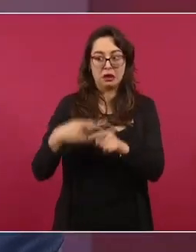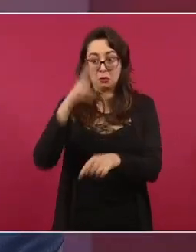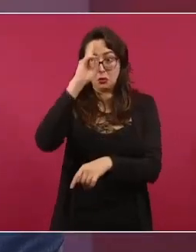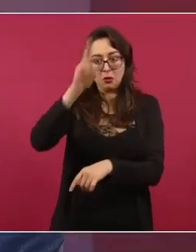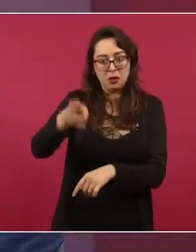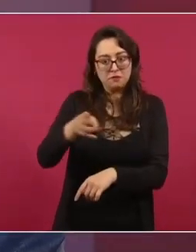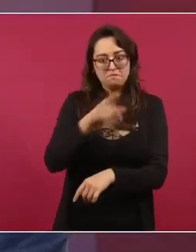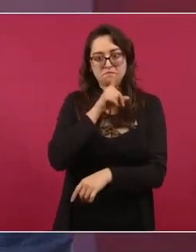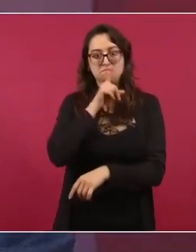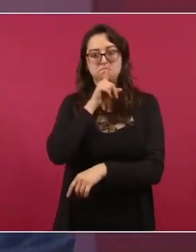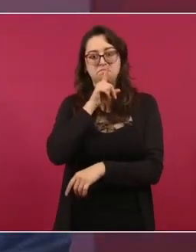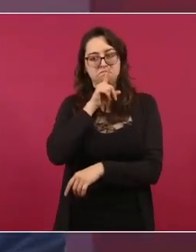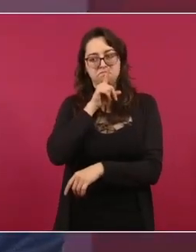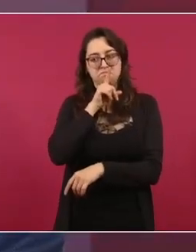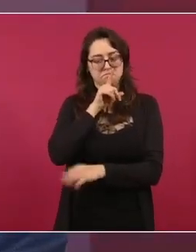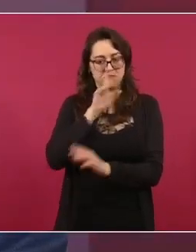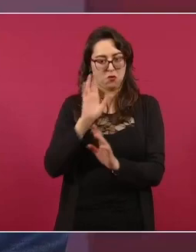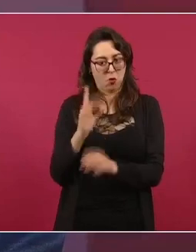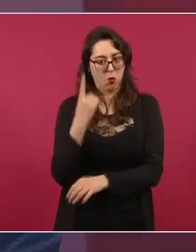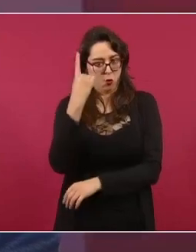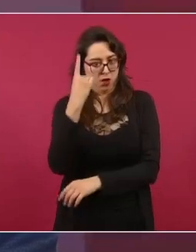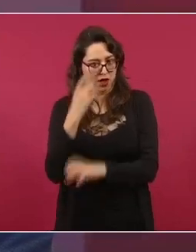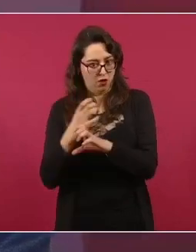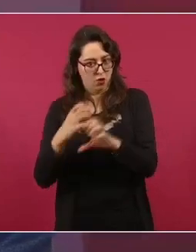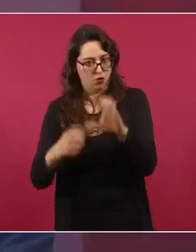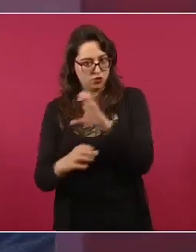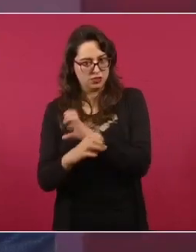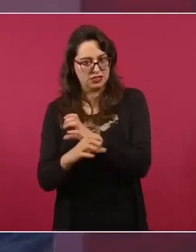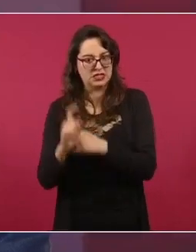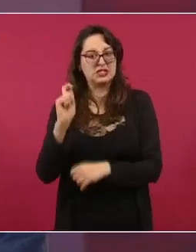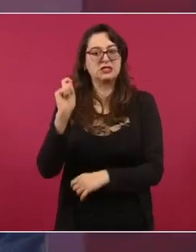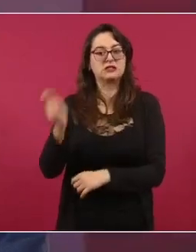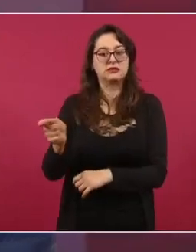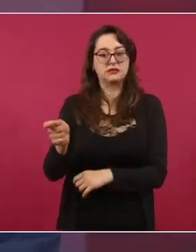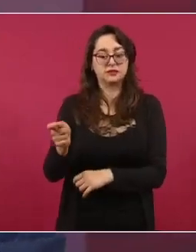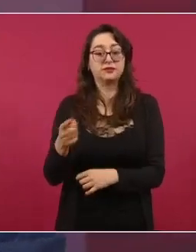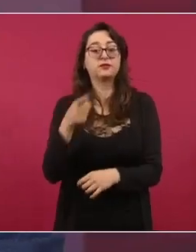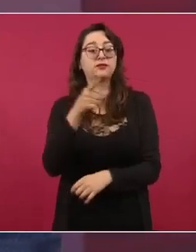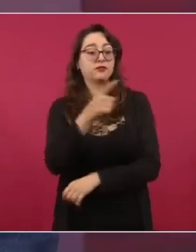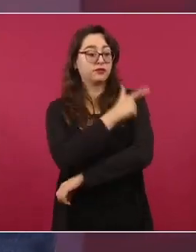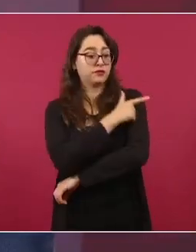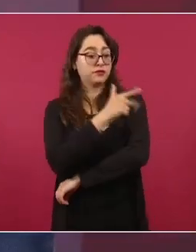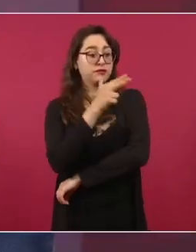la Guardia Nacional continuará recibiendo la orientación,